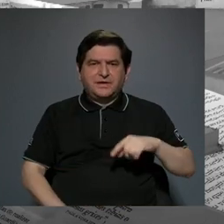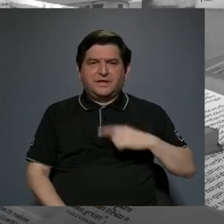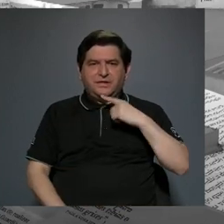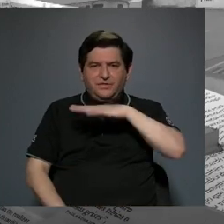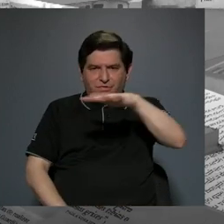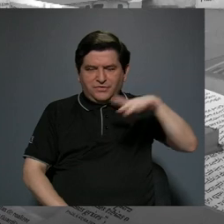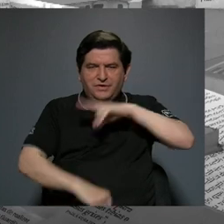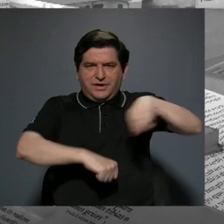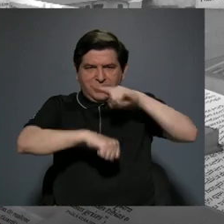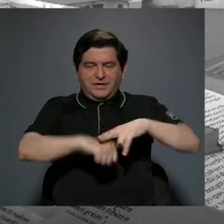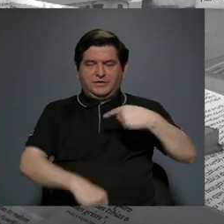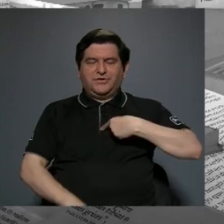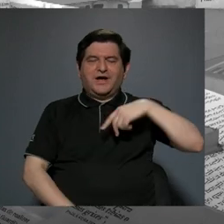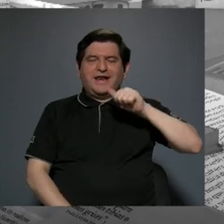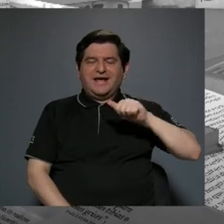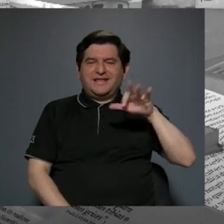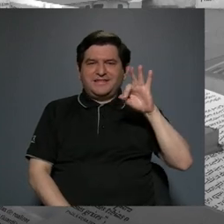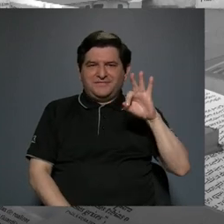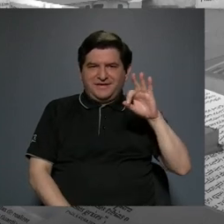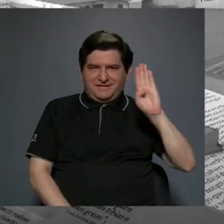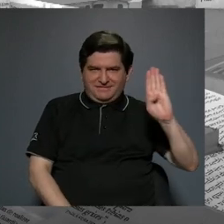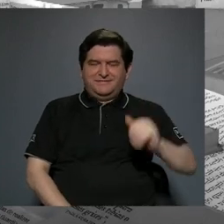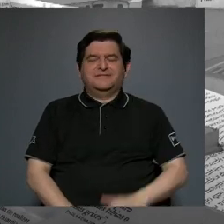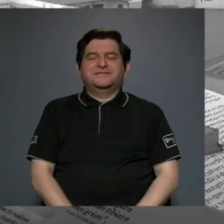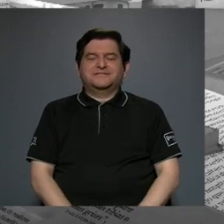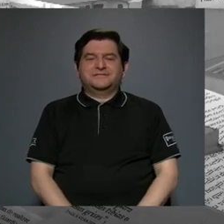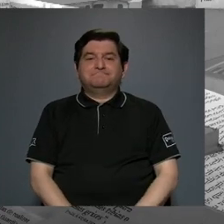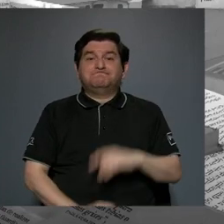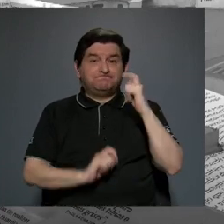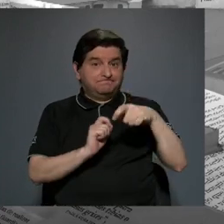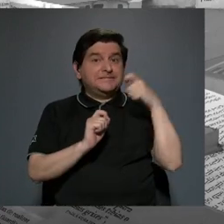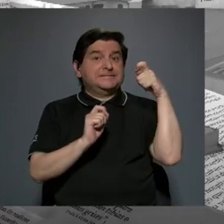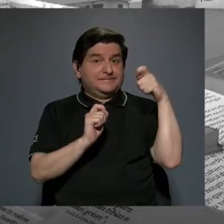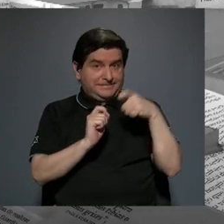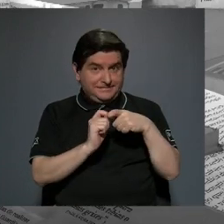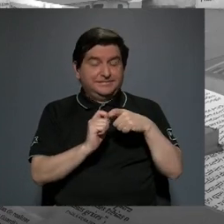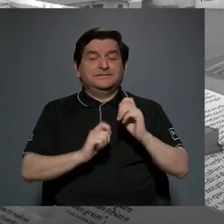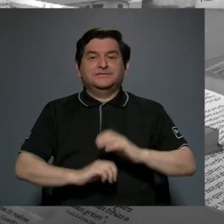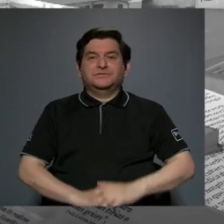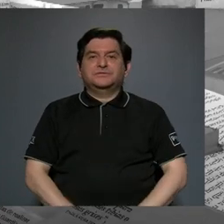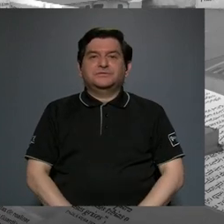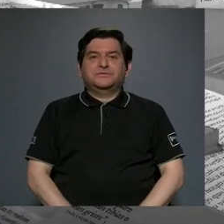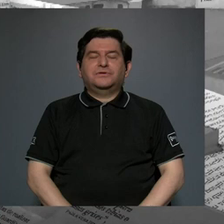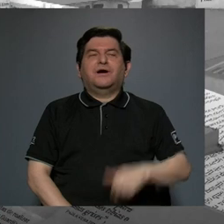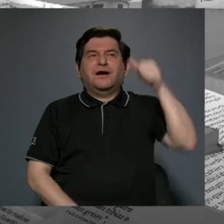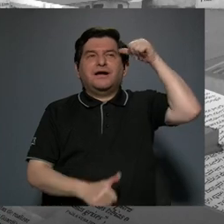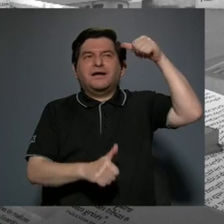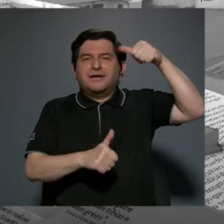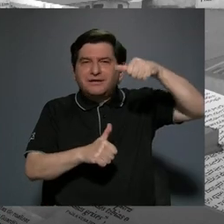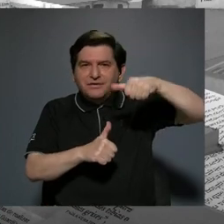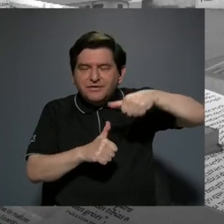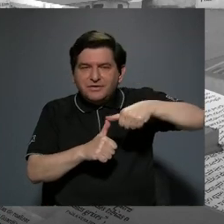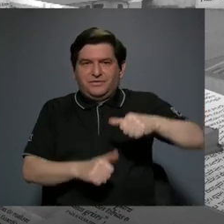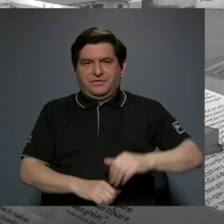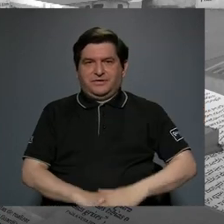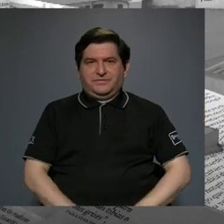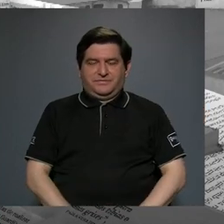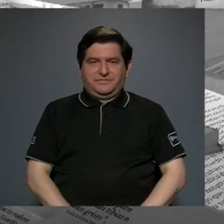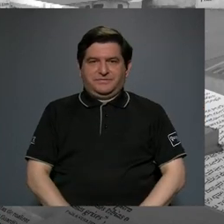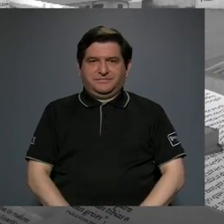Le saluda Alejandra Fernández Bonilla. Y bueno, precisamente al conmemorarse, al